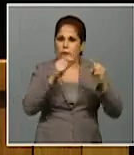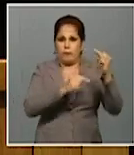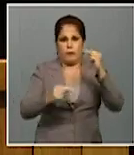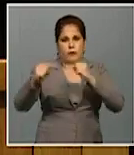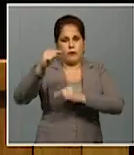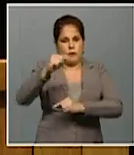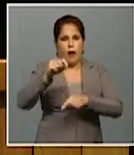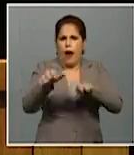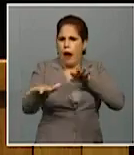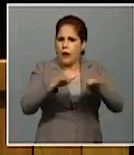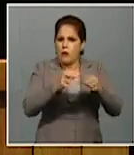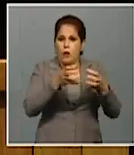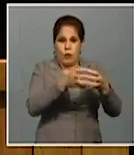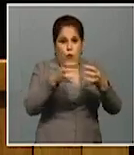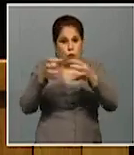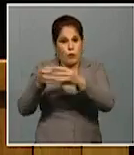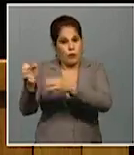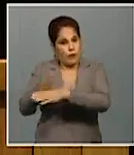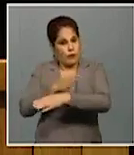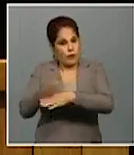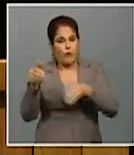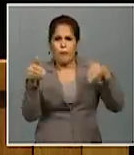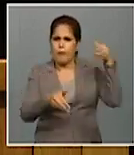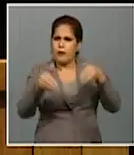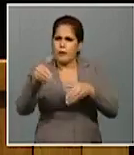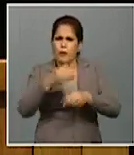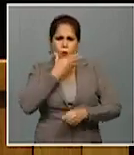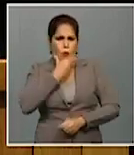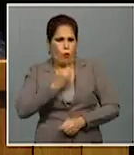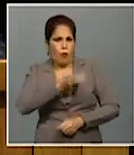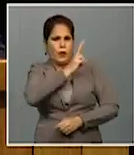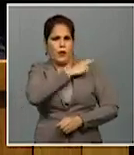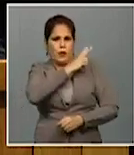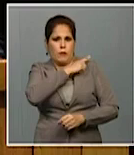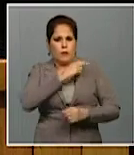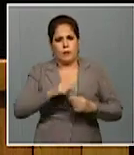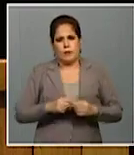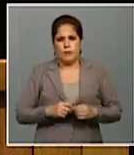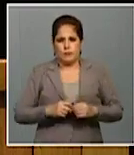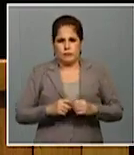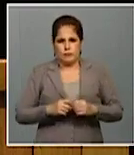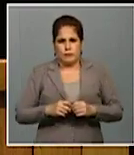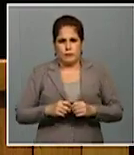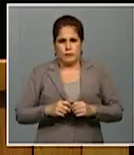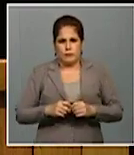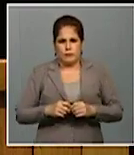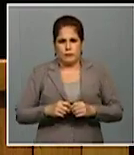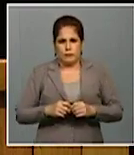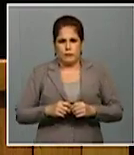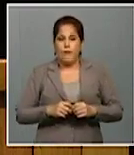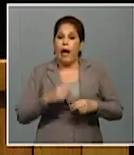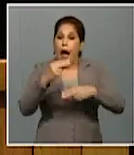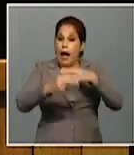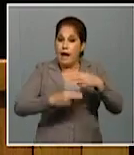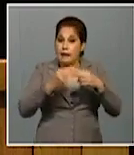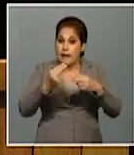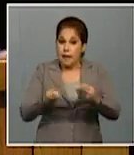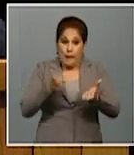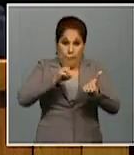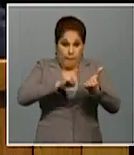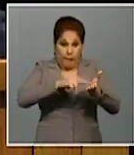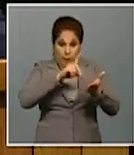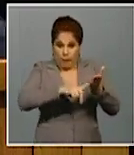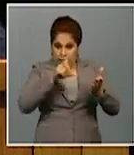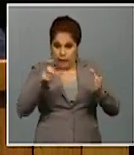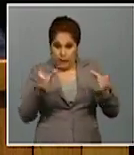definiendo acciones en cada lugar y con la participación de los cuadros en la vida de los núcleos. Hacer del crecimiento de las